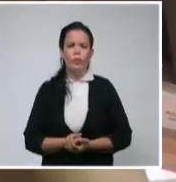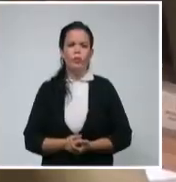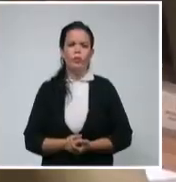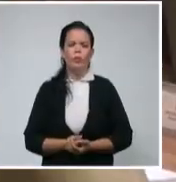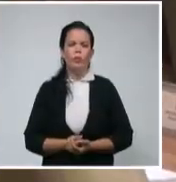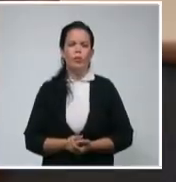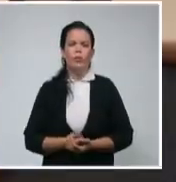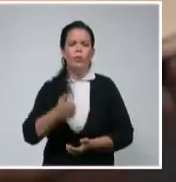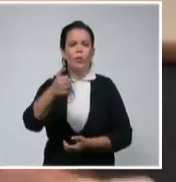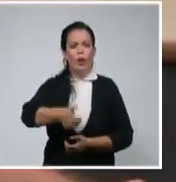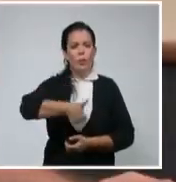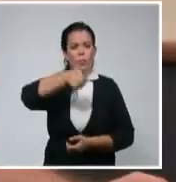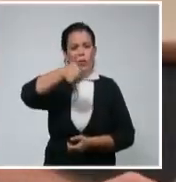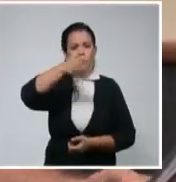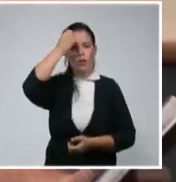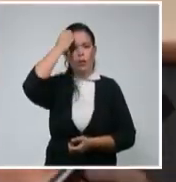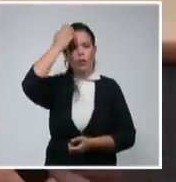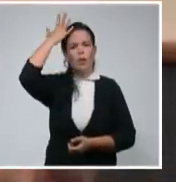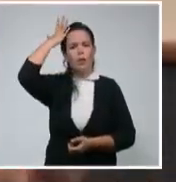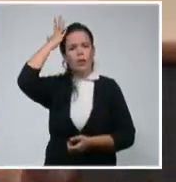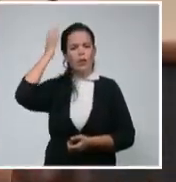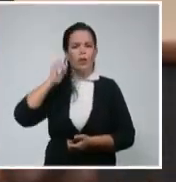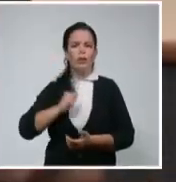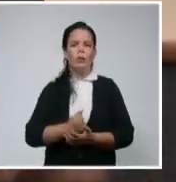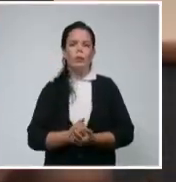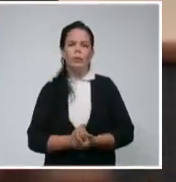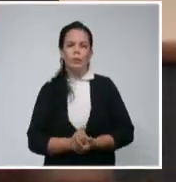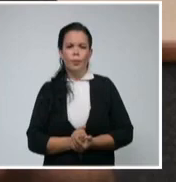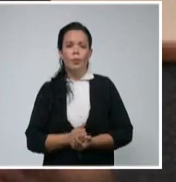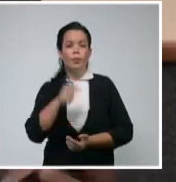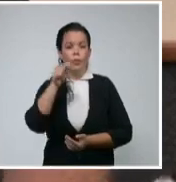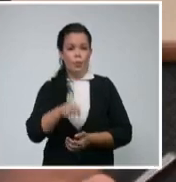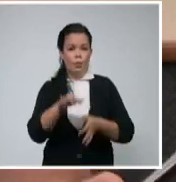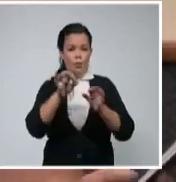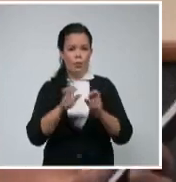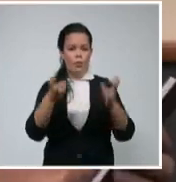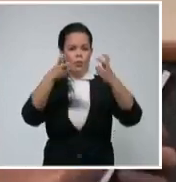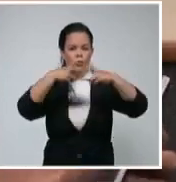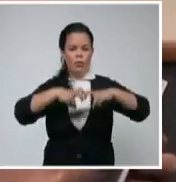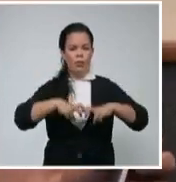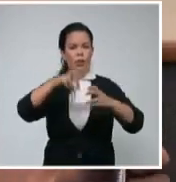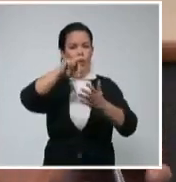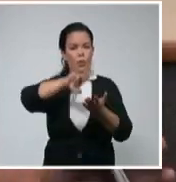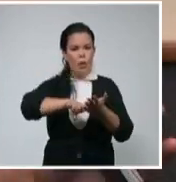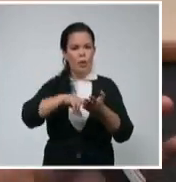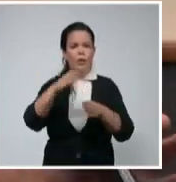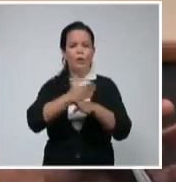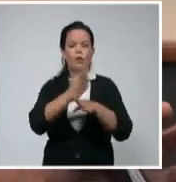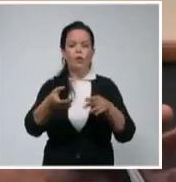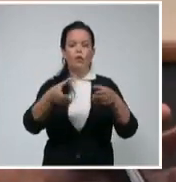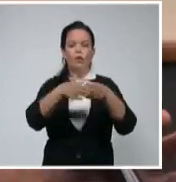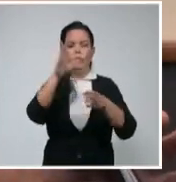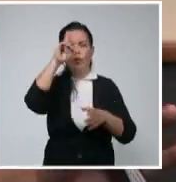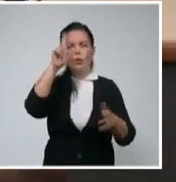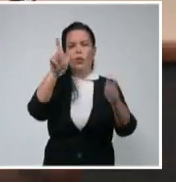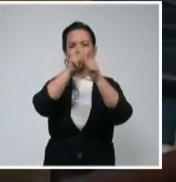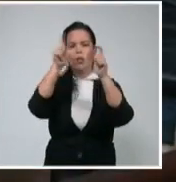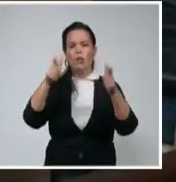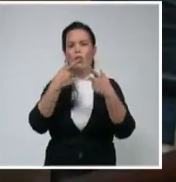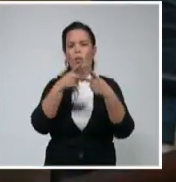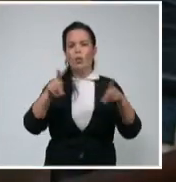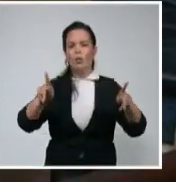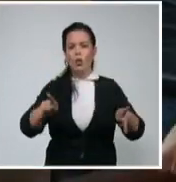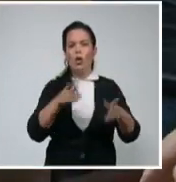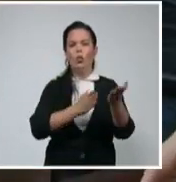El presidente de la República, Miguel Díaz, Caral Bermúdez, durante el encuentro de este martes con científicos y expertos que participan en la lucha contra